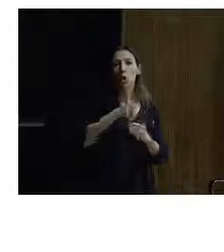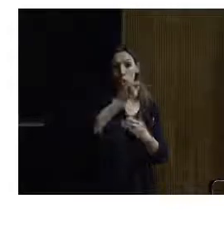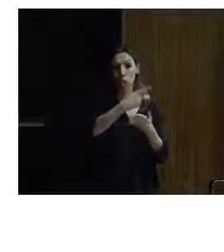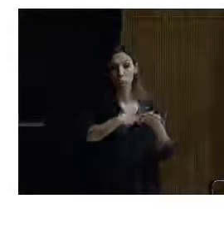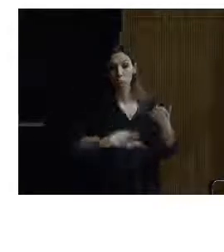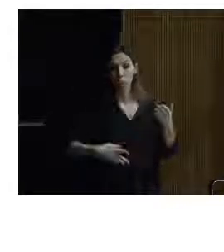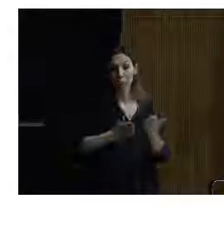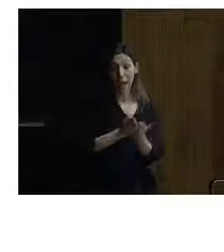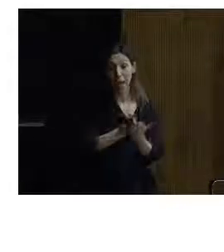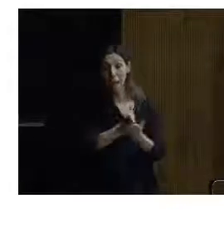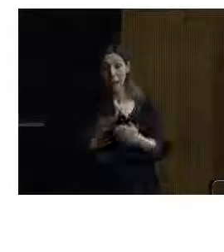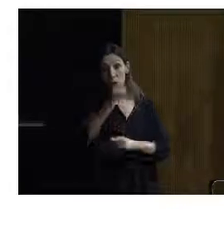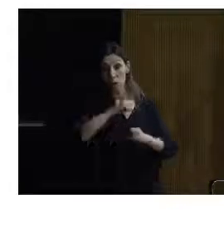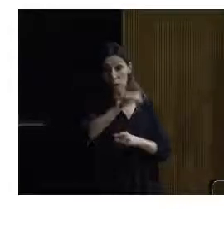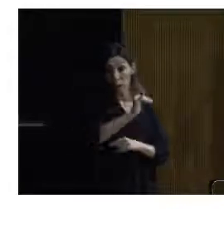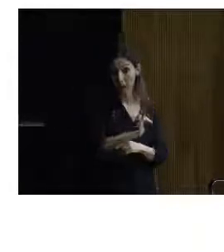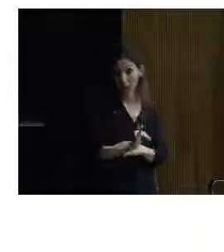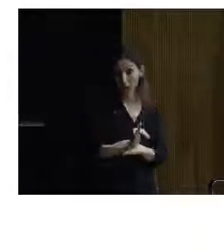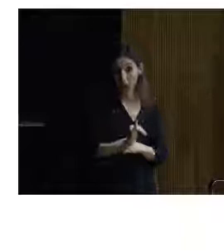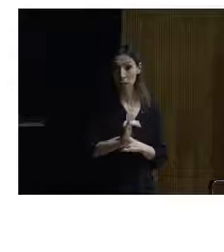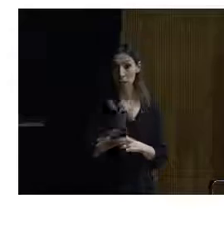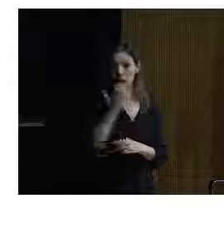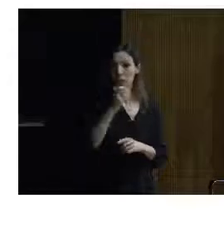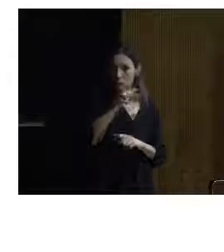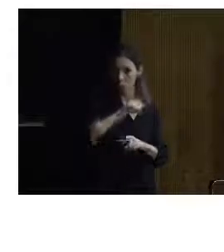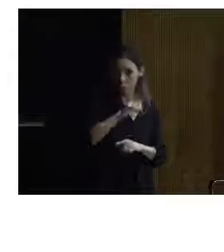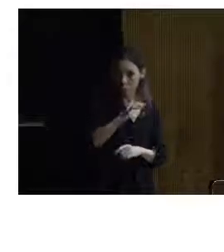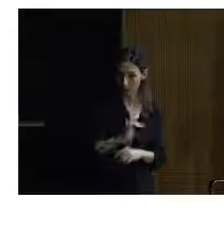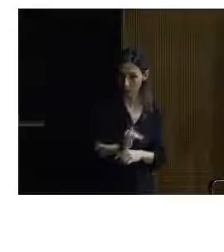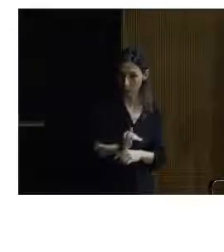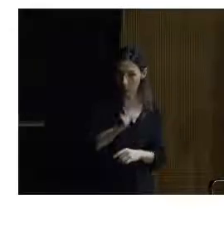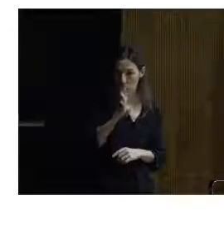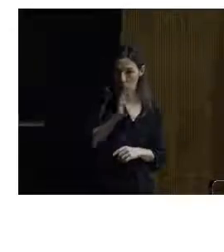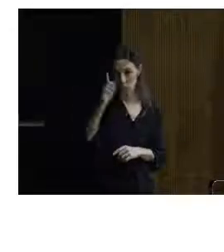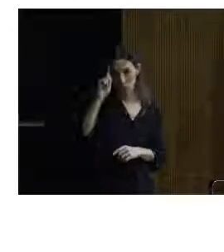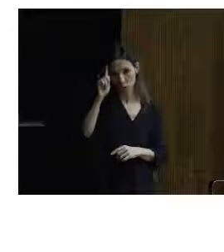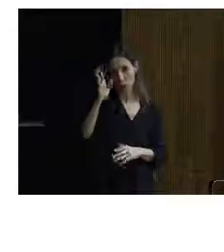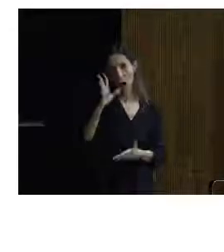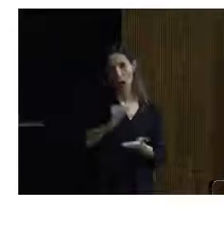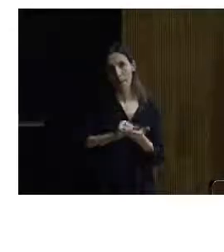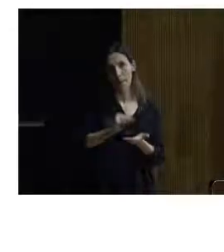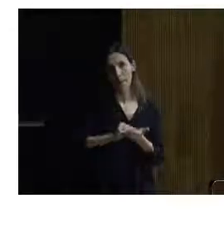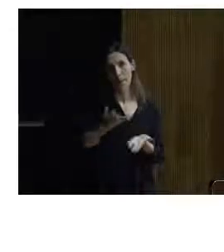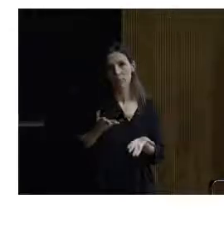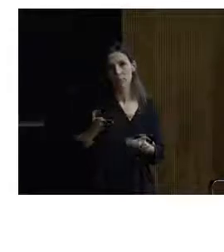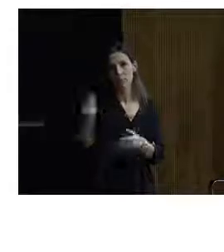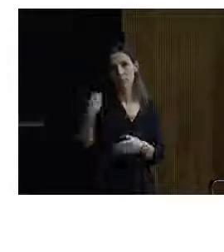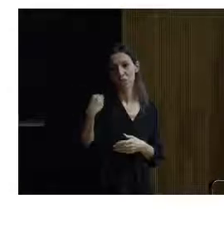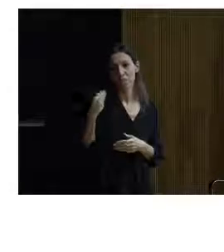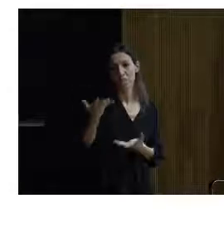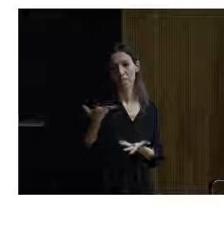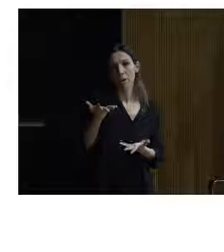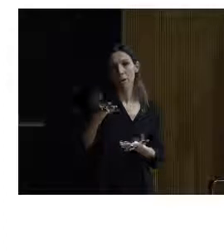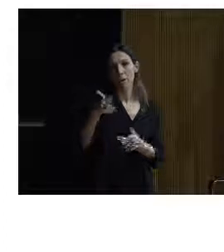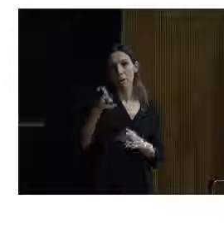alternativa al problema que tenemos, si es que tenemos ese problema. A nosotros nos llaman en muchas ocasiones para problemas que no